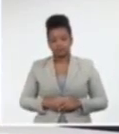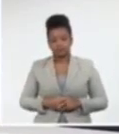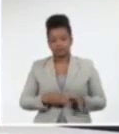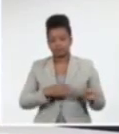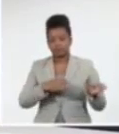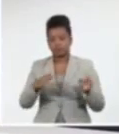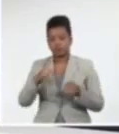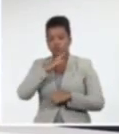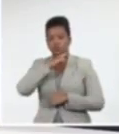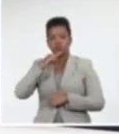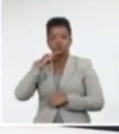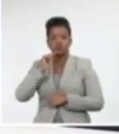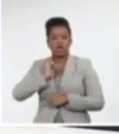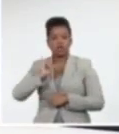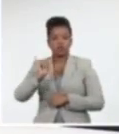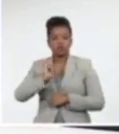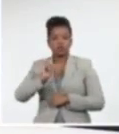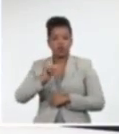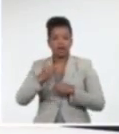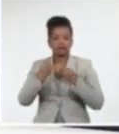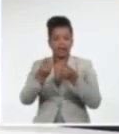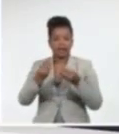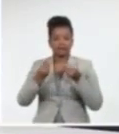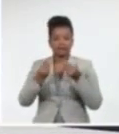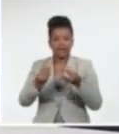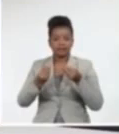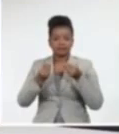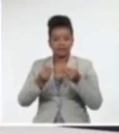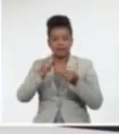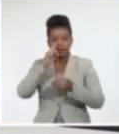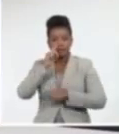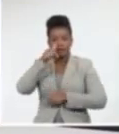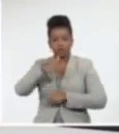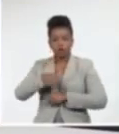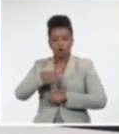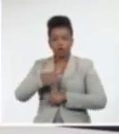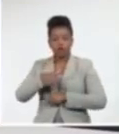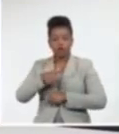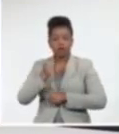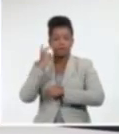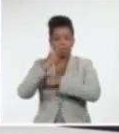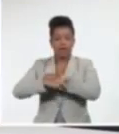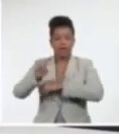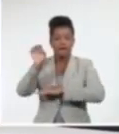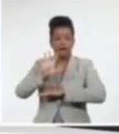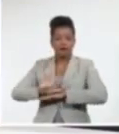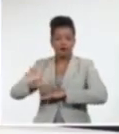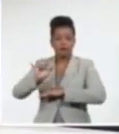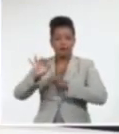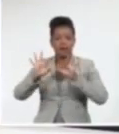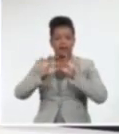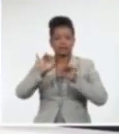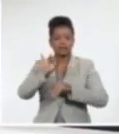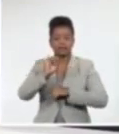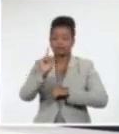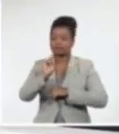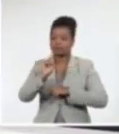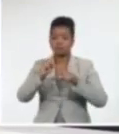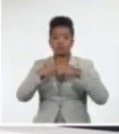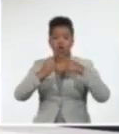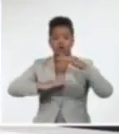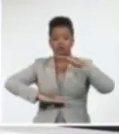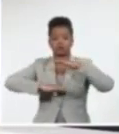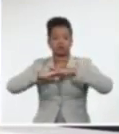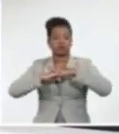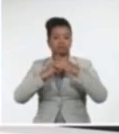suministro de petróleo a los países de la Unión Europea y del G7. Moscú responde así al tope de precios establecido por estos